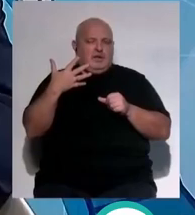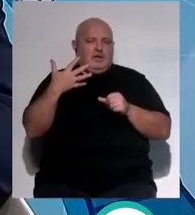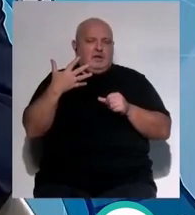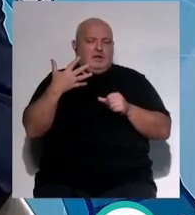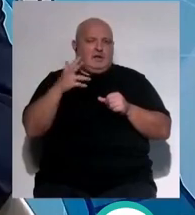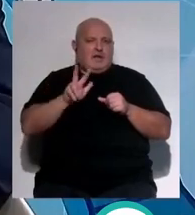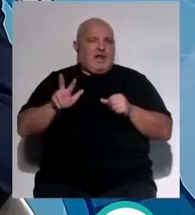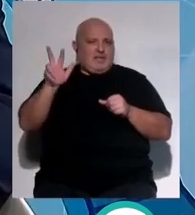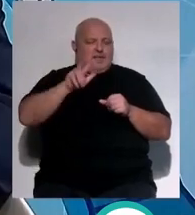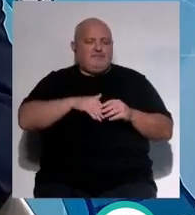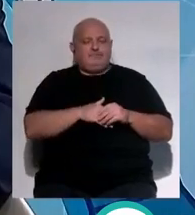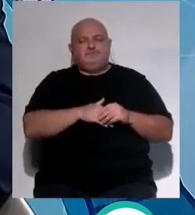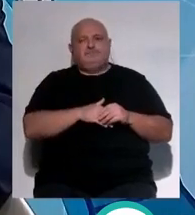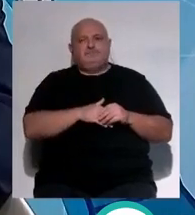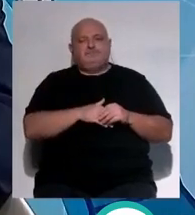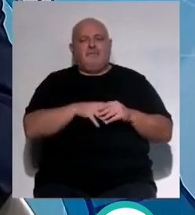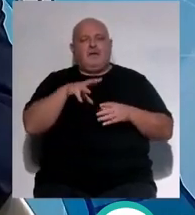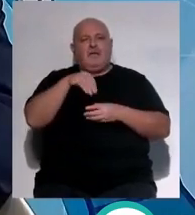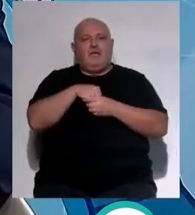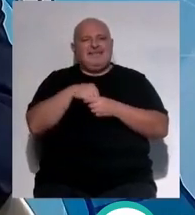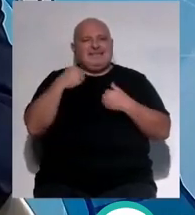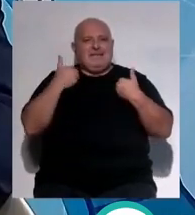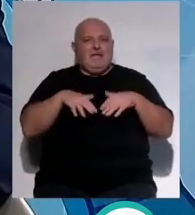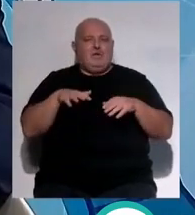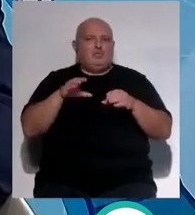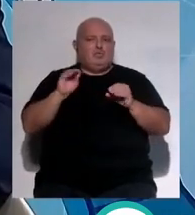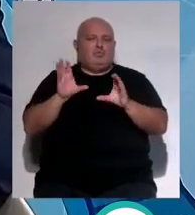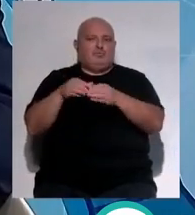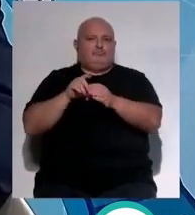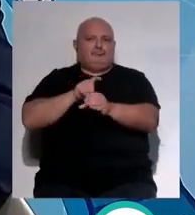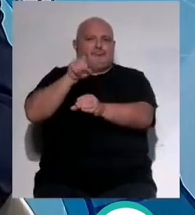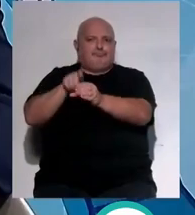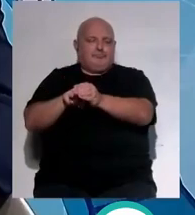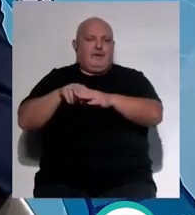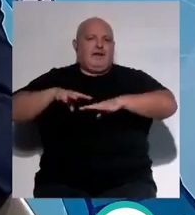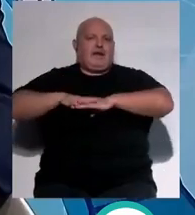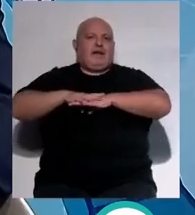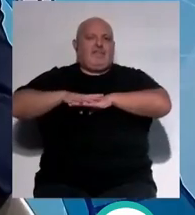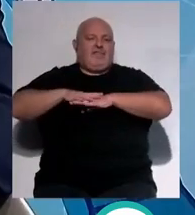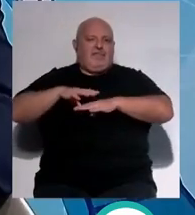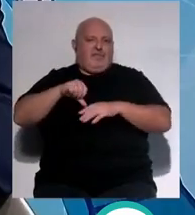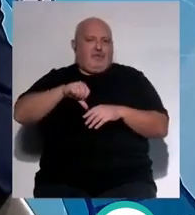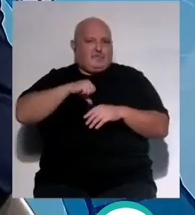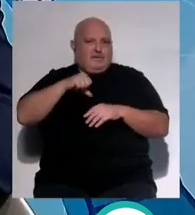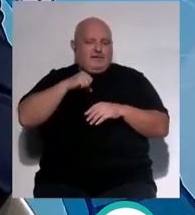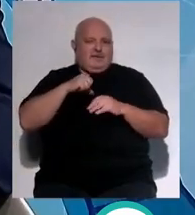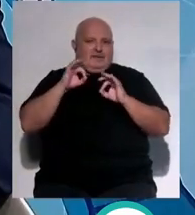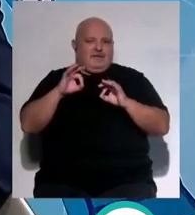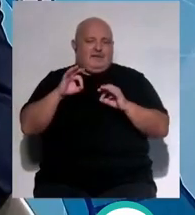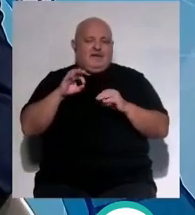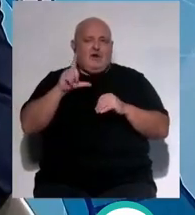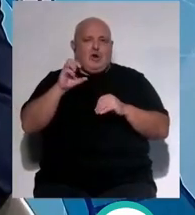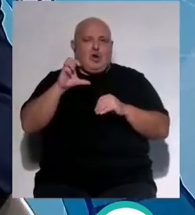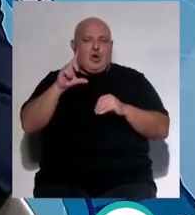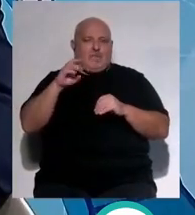nacional formamos parte ya de su red hospitalaria como grupo médico como grupo médico López